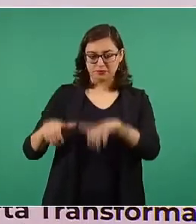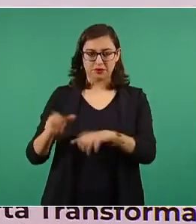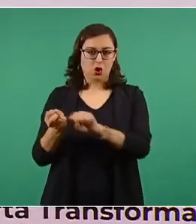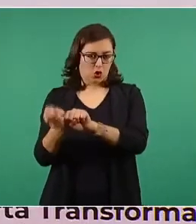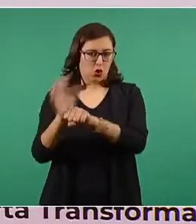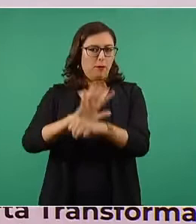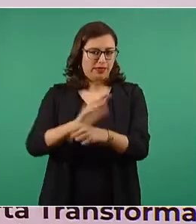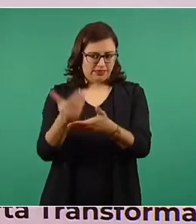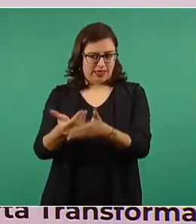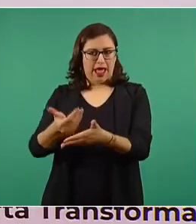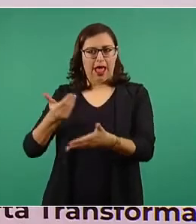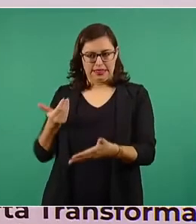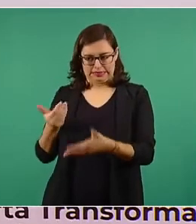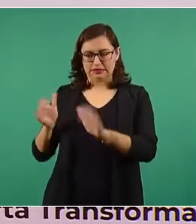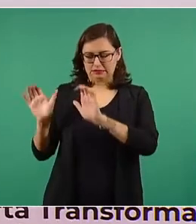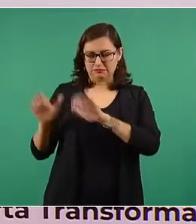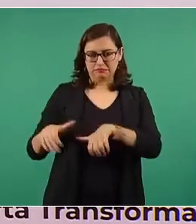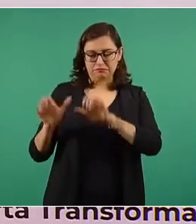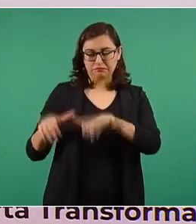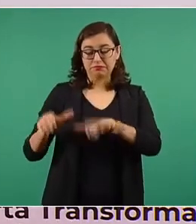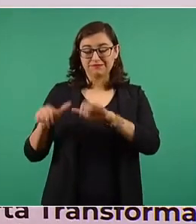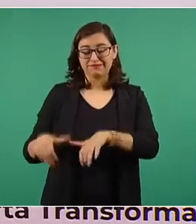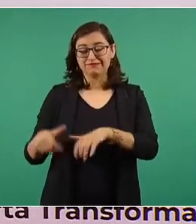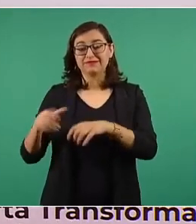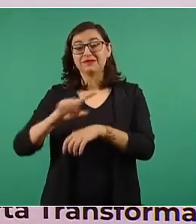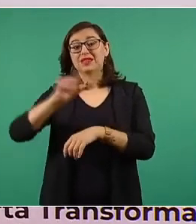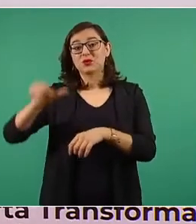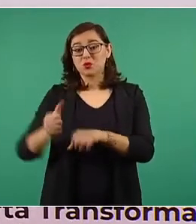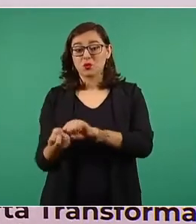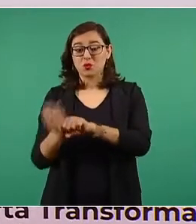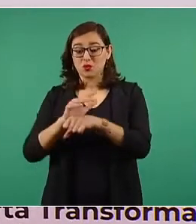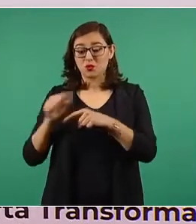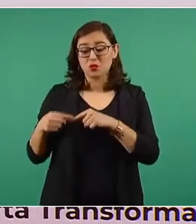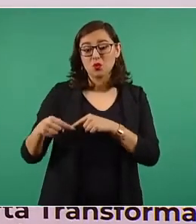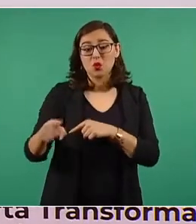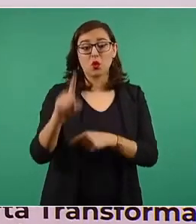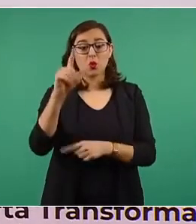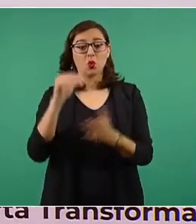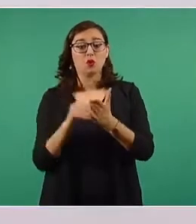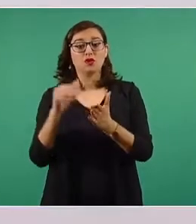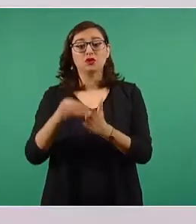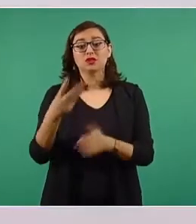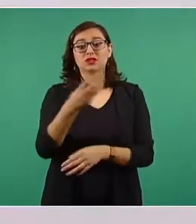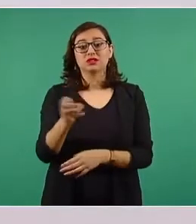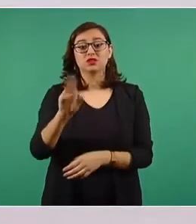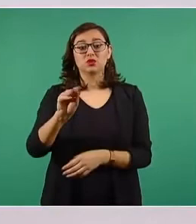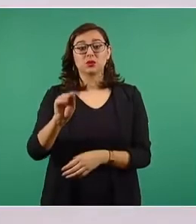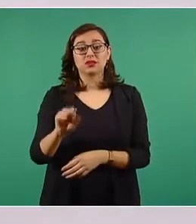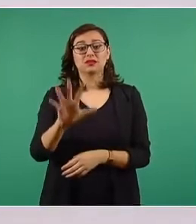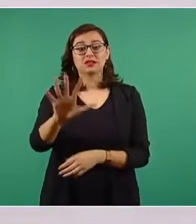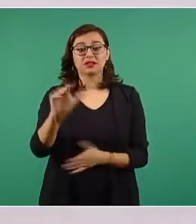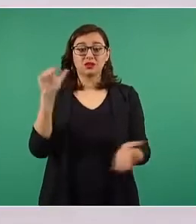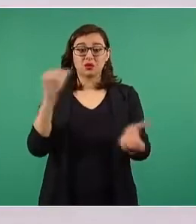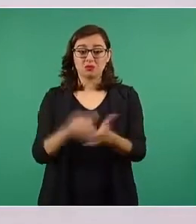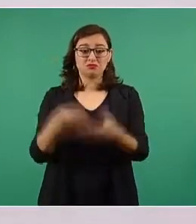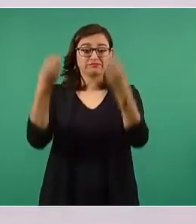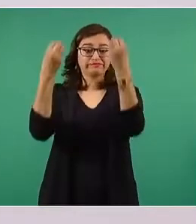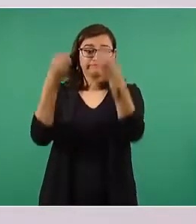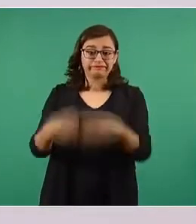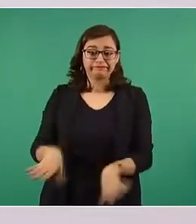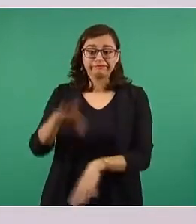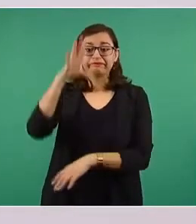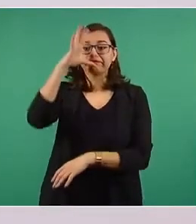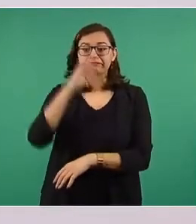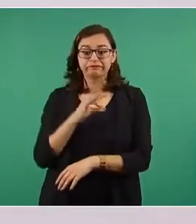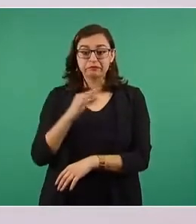se perdieron un millón 395 mil, pero ya hemos recuperado